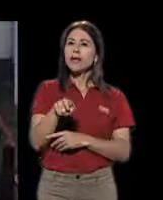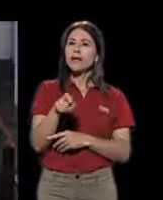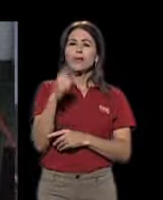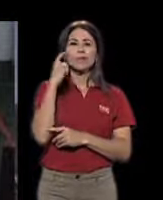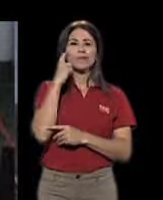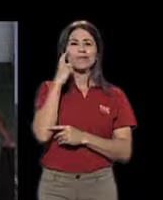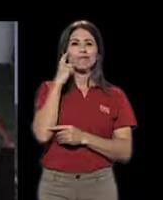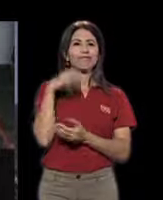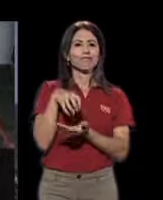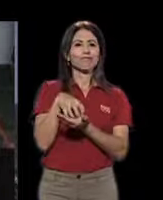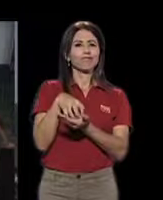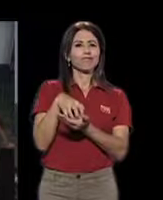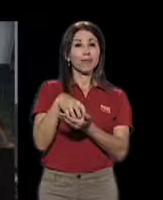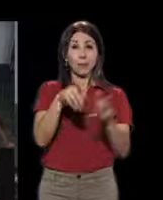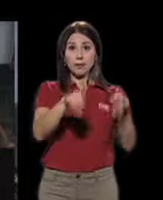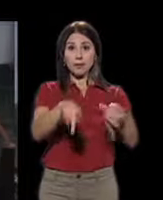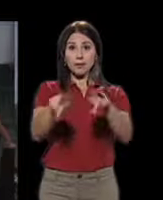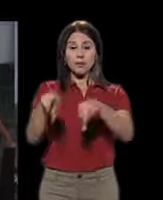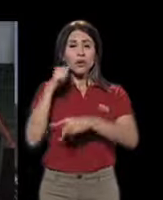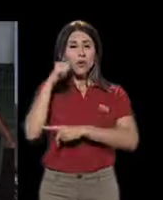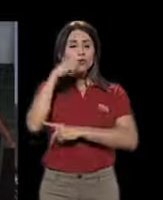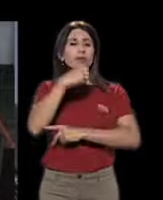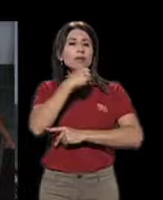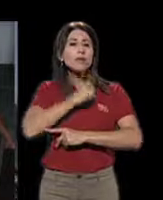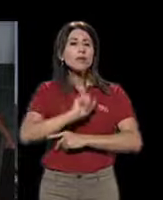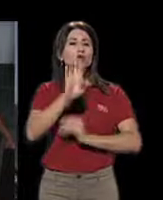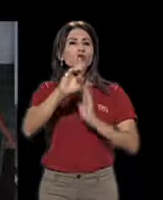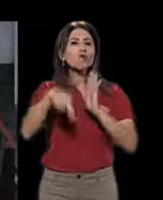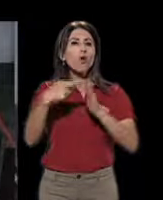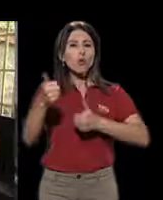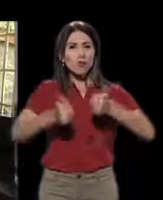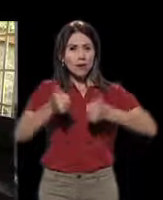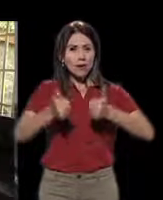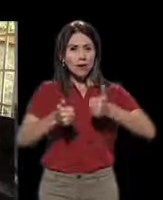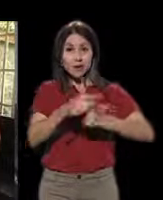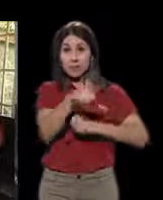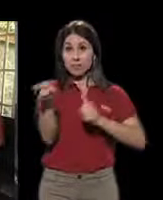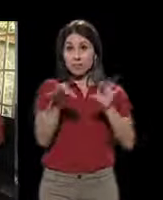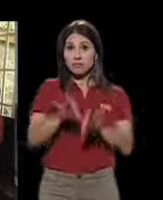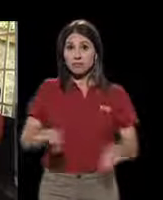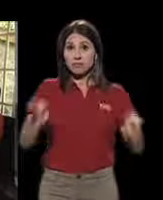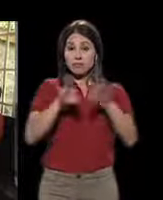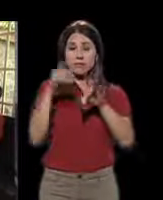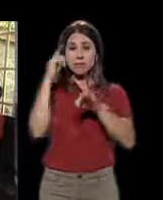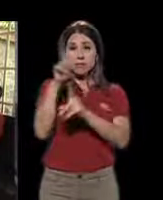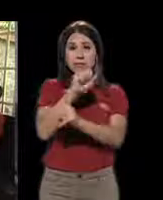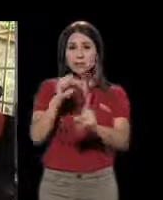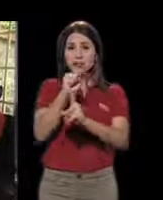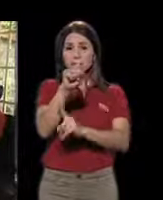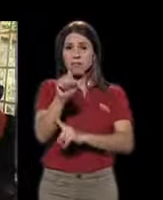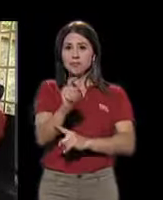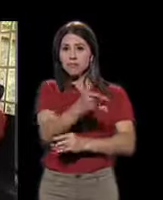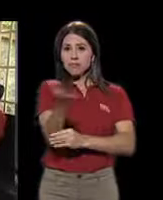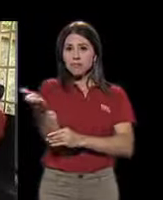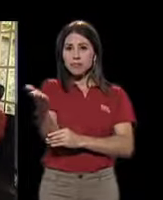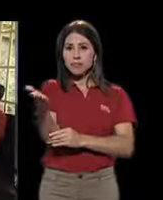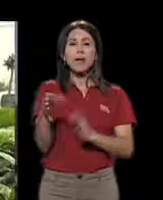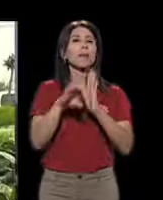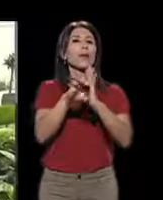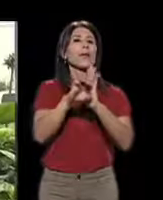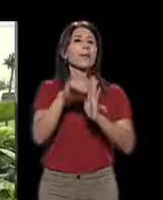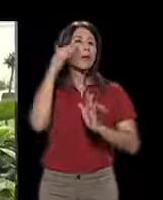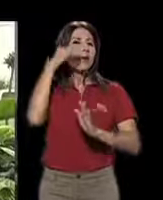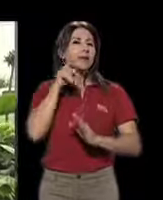el rol que tiene la población adulta mayor y la importancia de la población adulta mayor en una sociedad. Eliminar